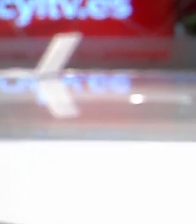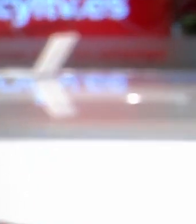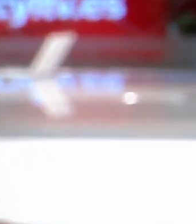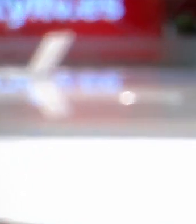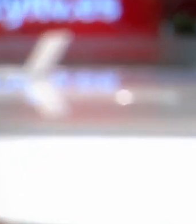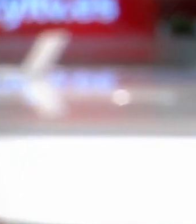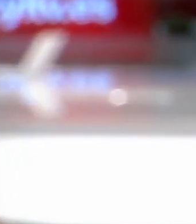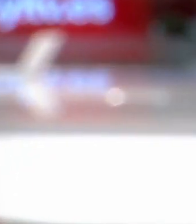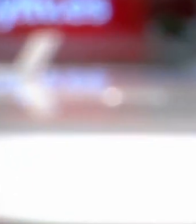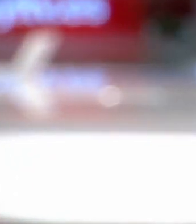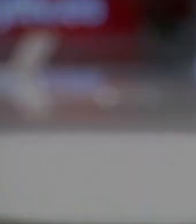Gracias. Gracias. Gracias.